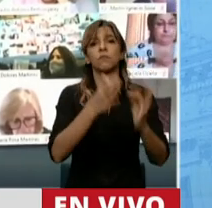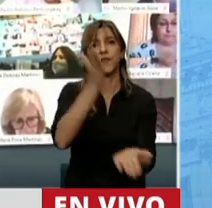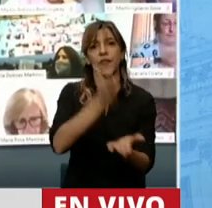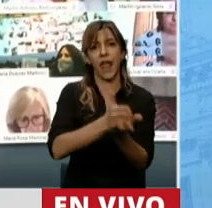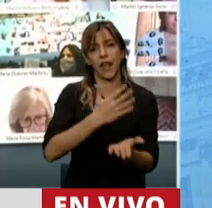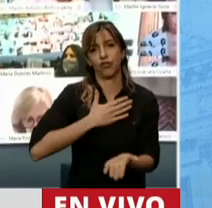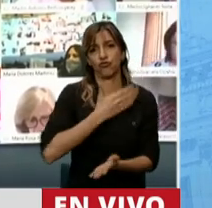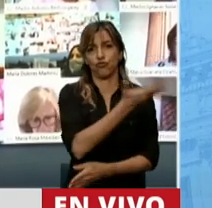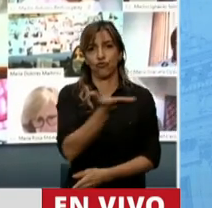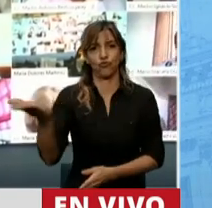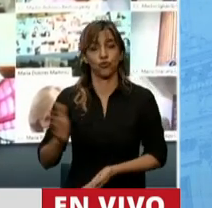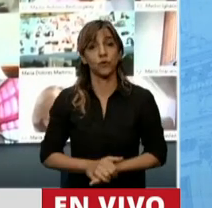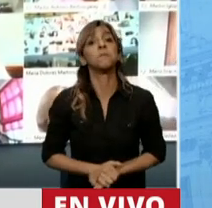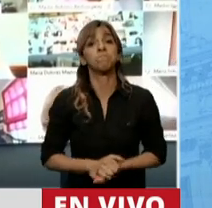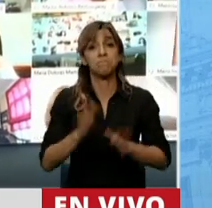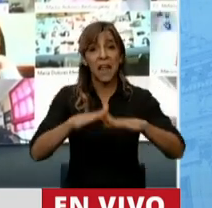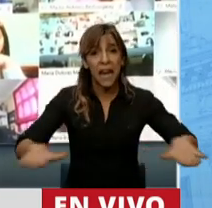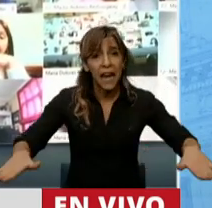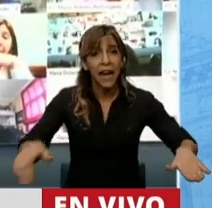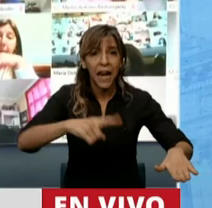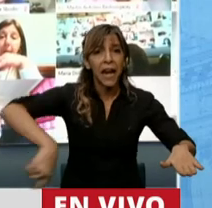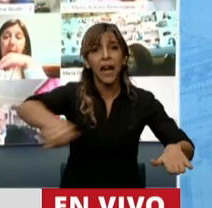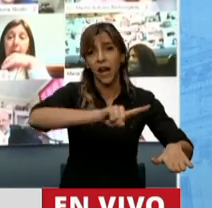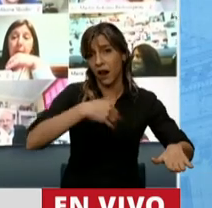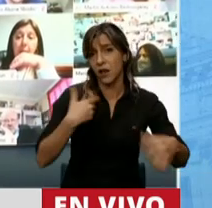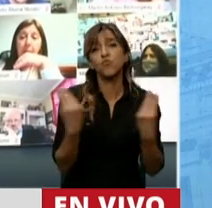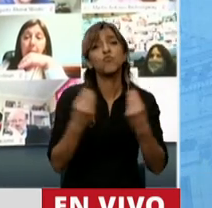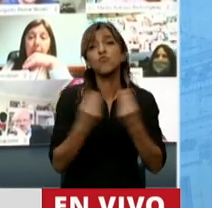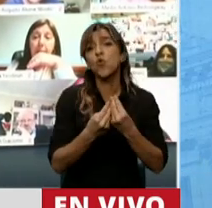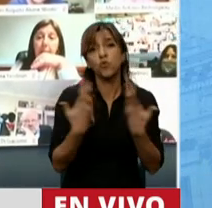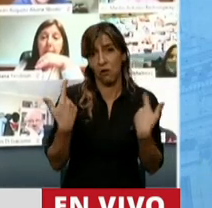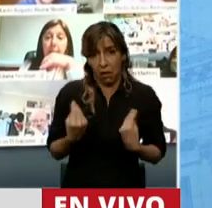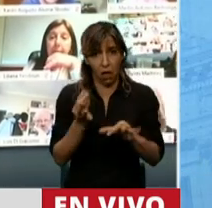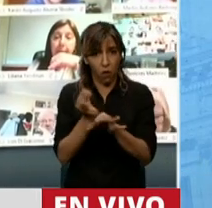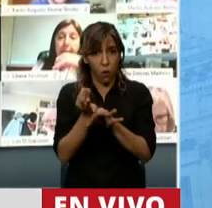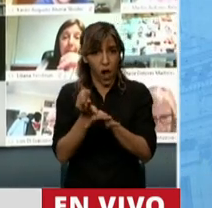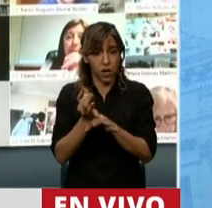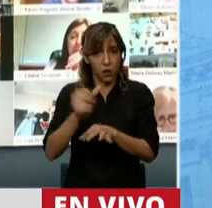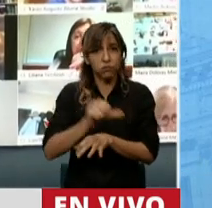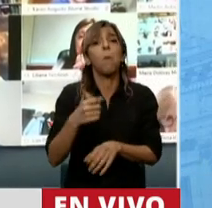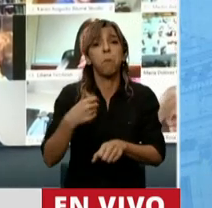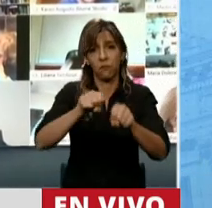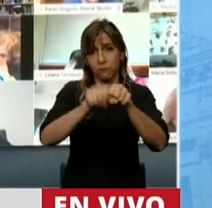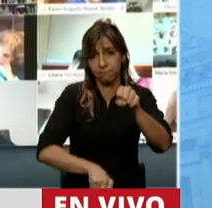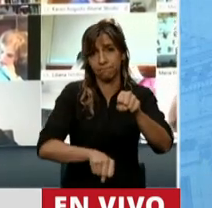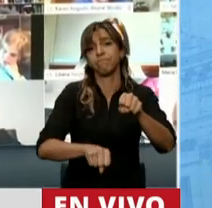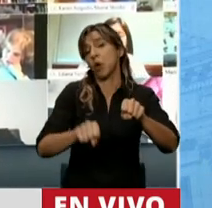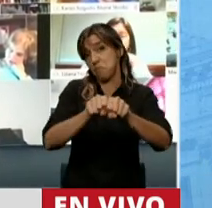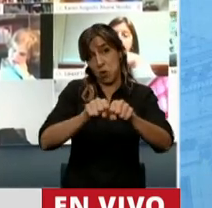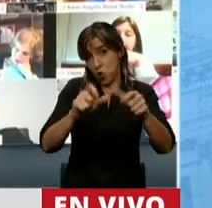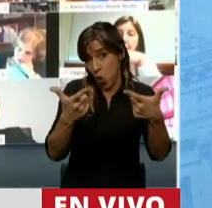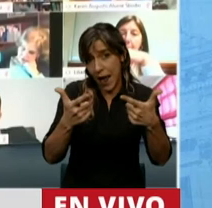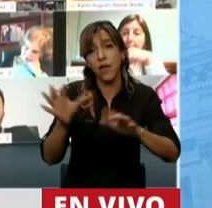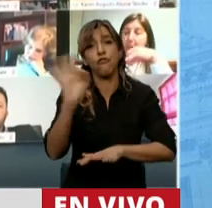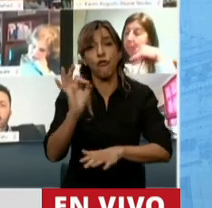niños han sufrido la inequidad en la educación por falta de conectividad, por falta de tener los dispositivos necesarios? ¿Qué